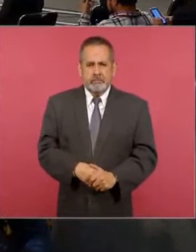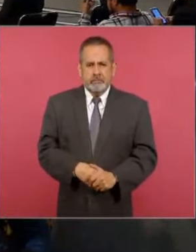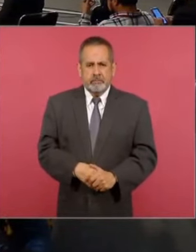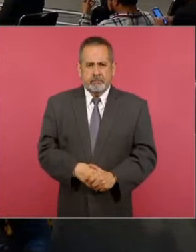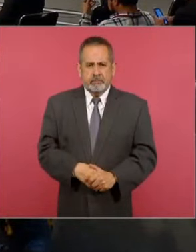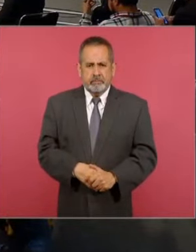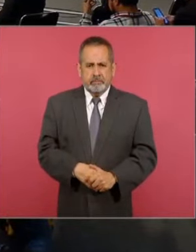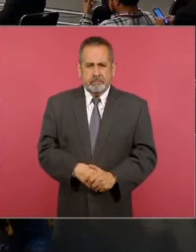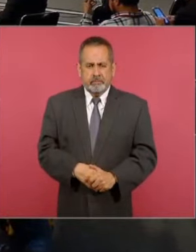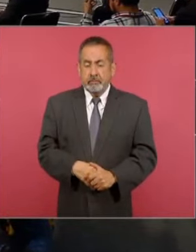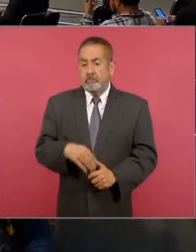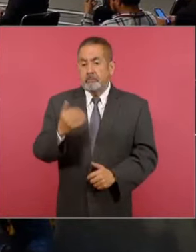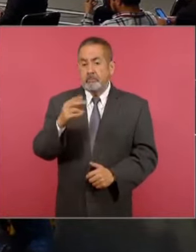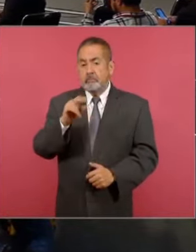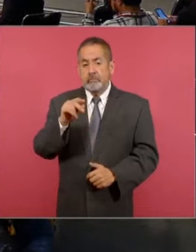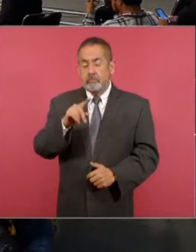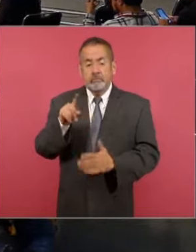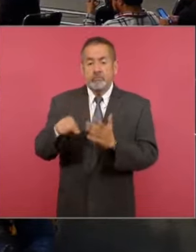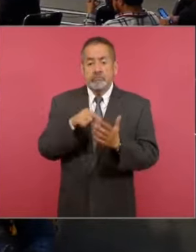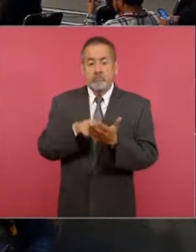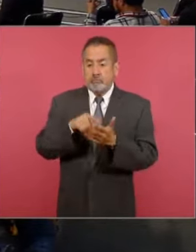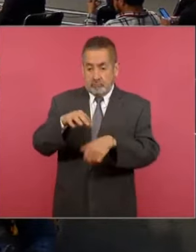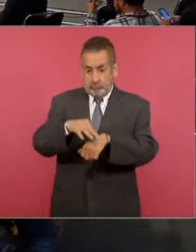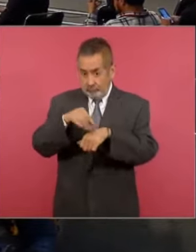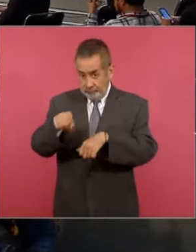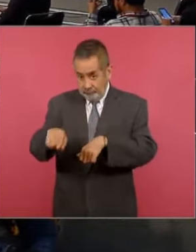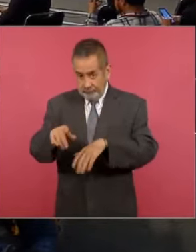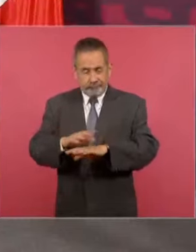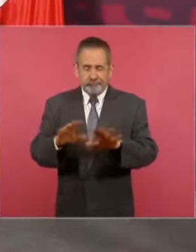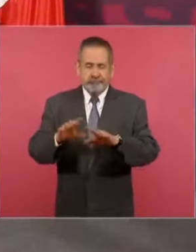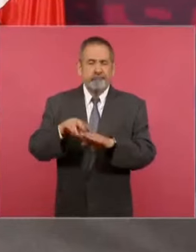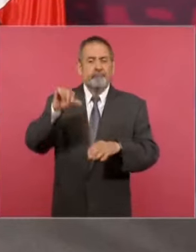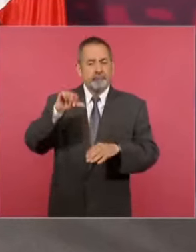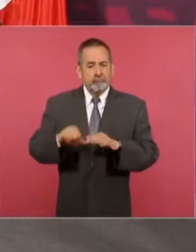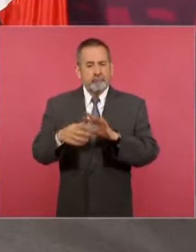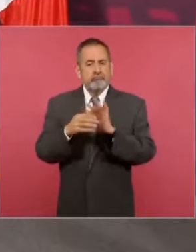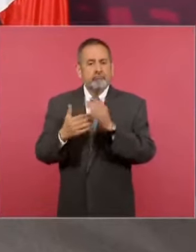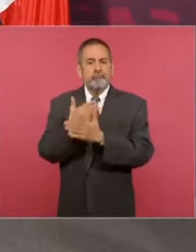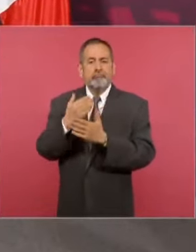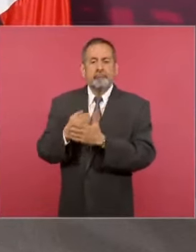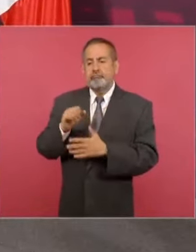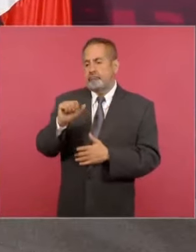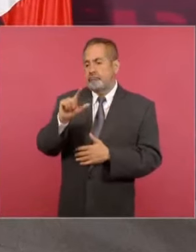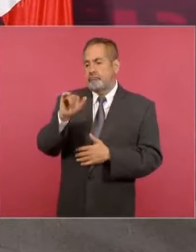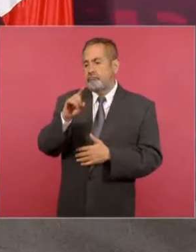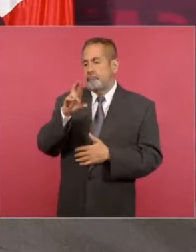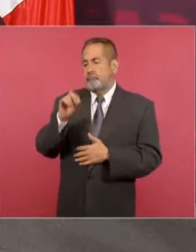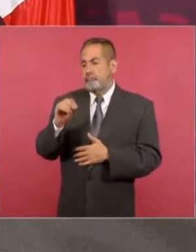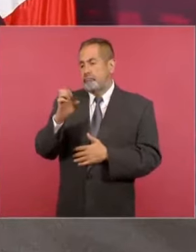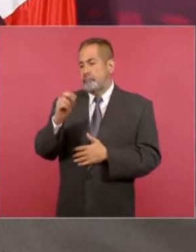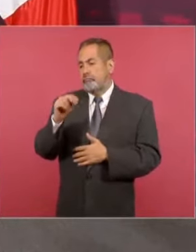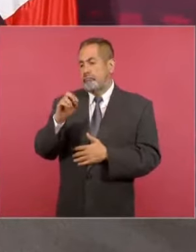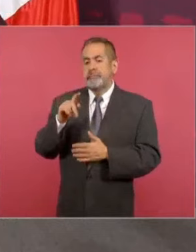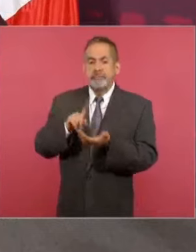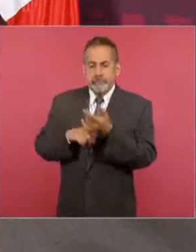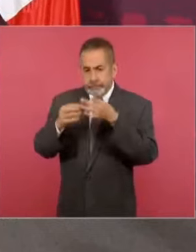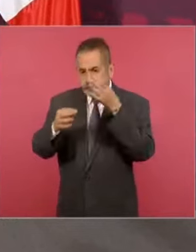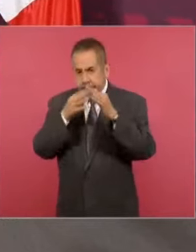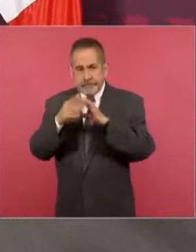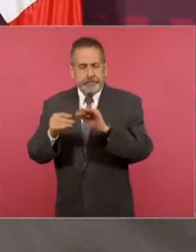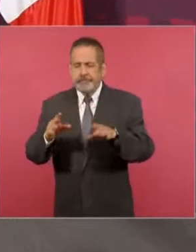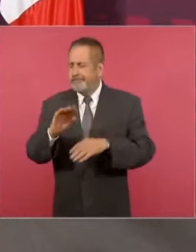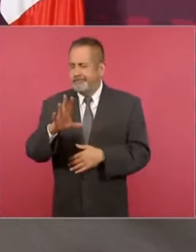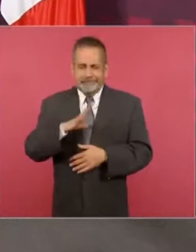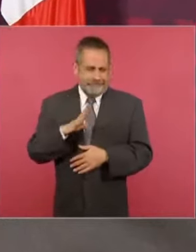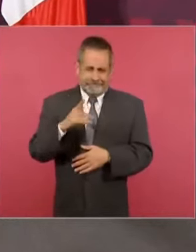Y no fue en el lugar de los hechos. El día de hoy, Alejandro Encinas informó al respecto que no había